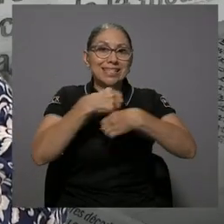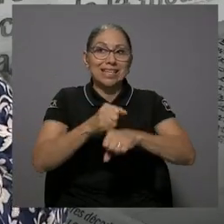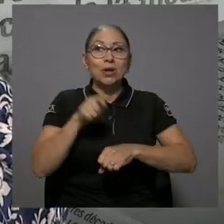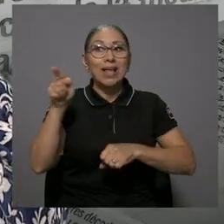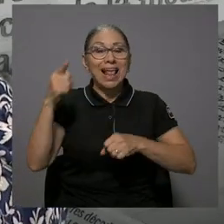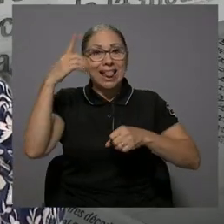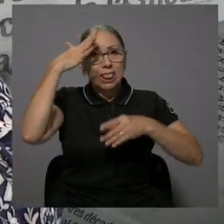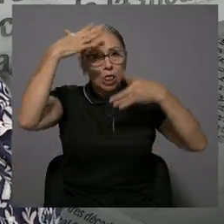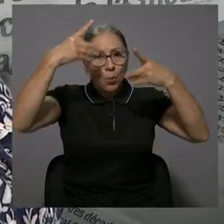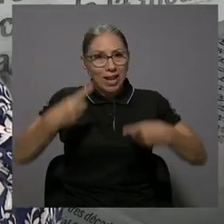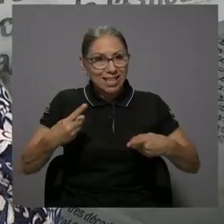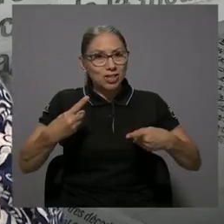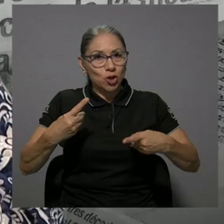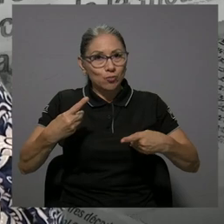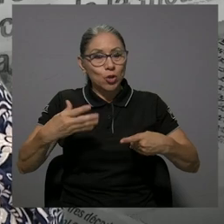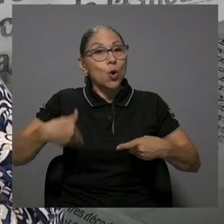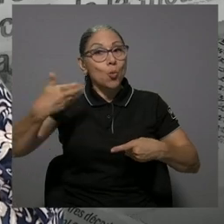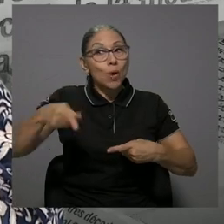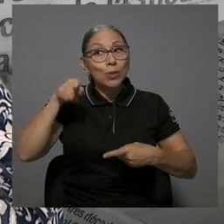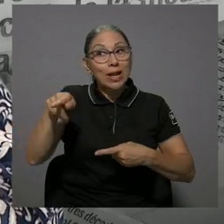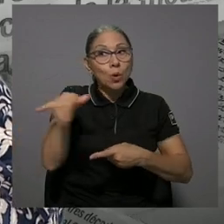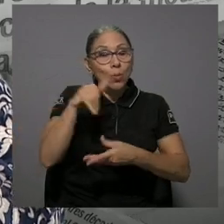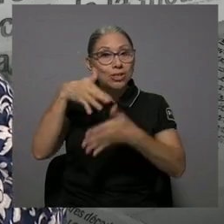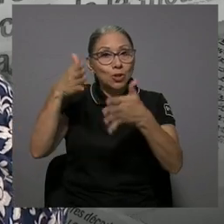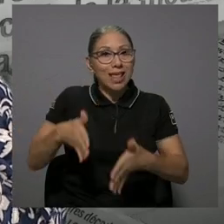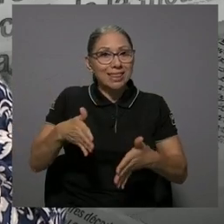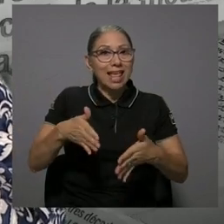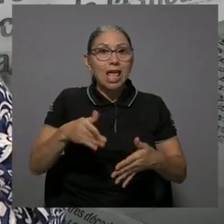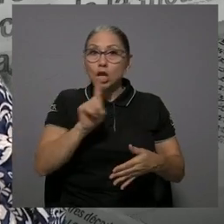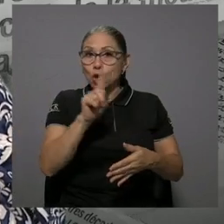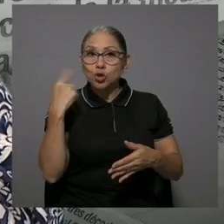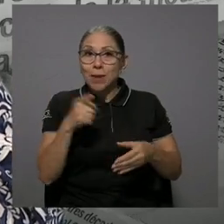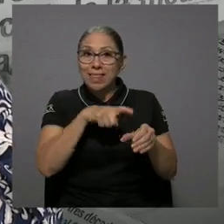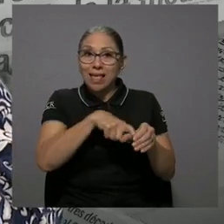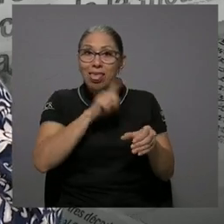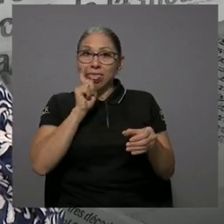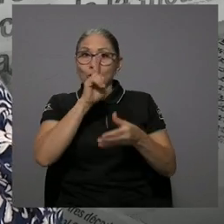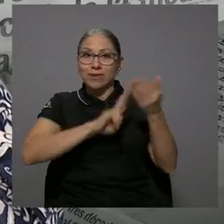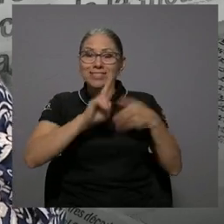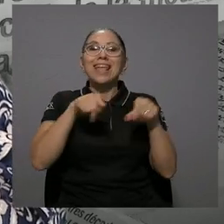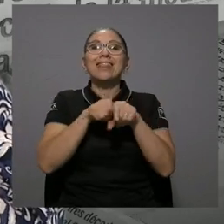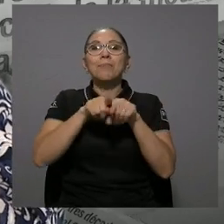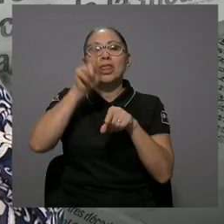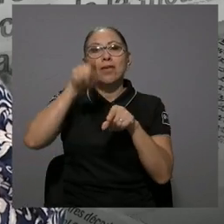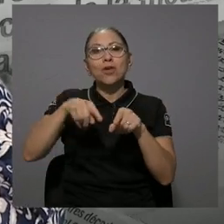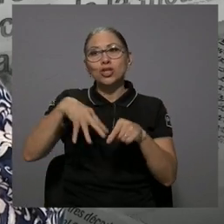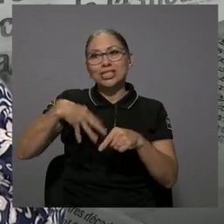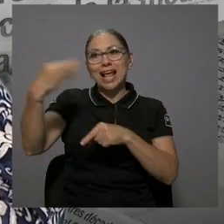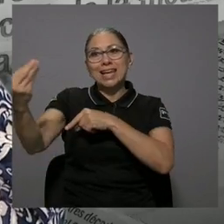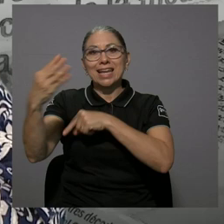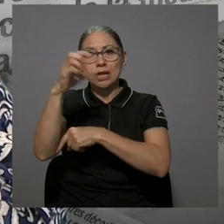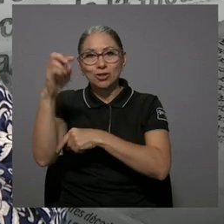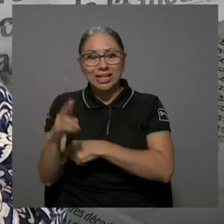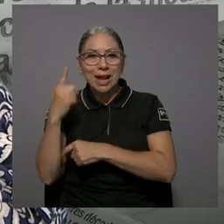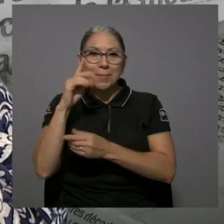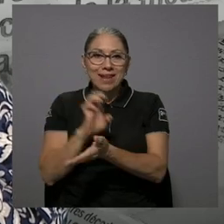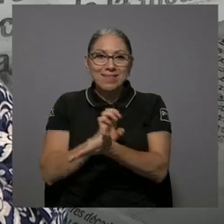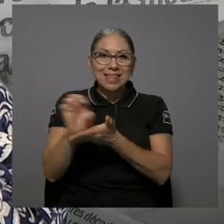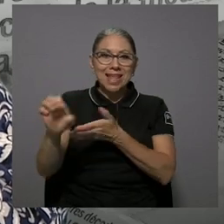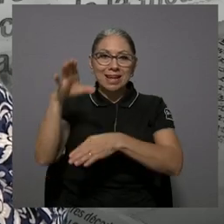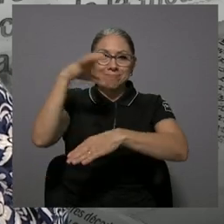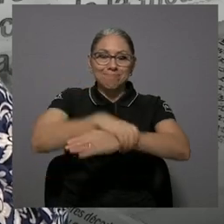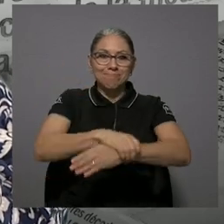tomar la decisión, cuando siendo estudiante debió no solo dejar la universidad, sino salir del país para evitar el